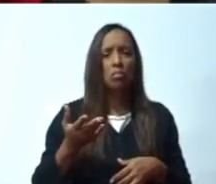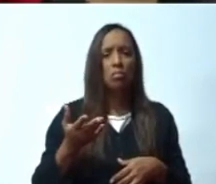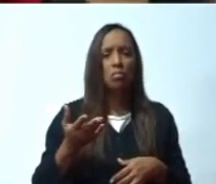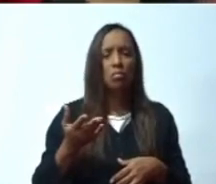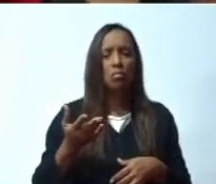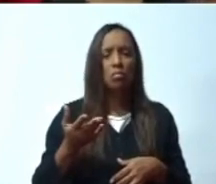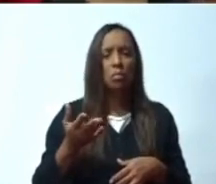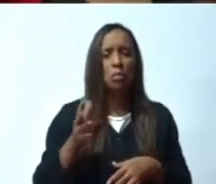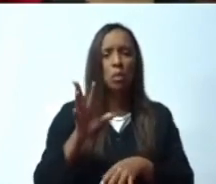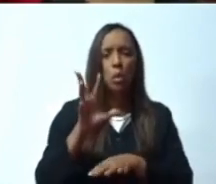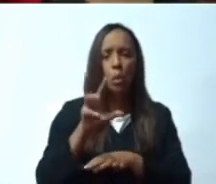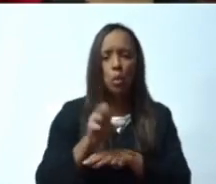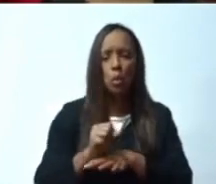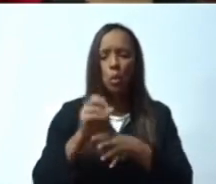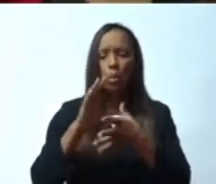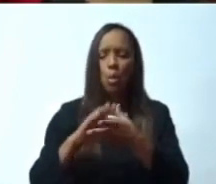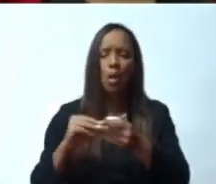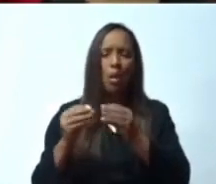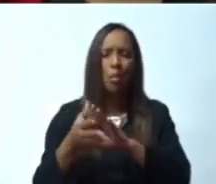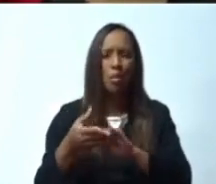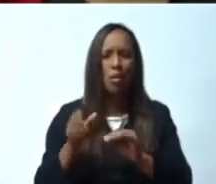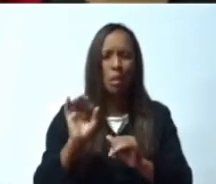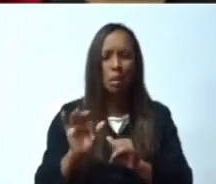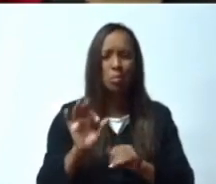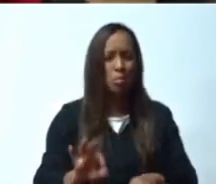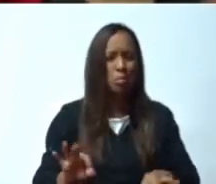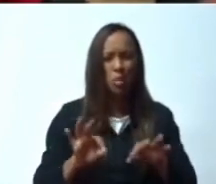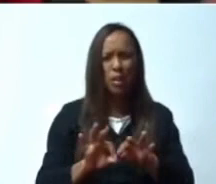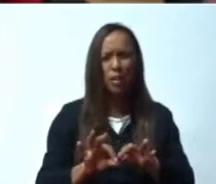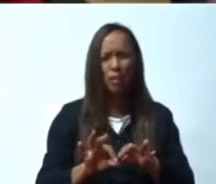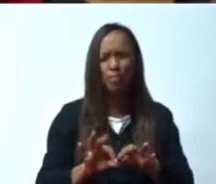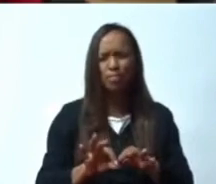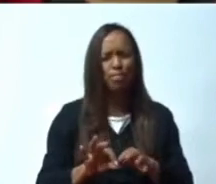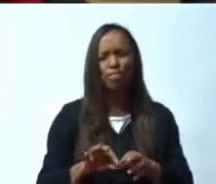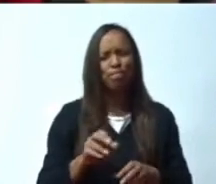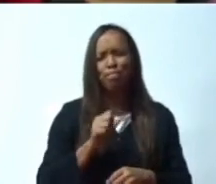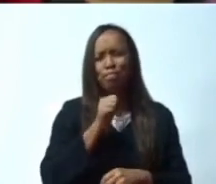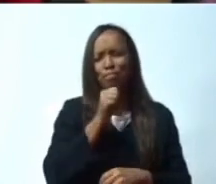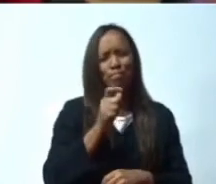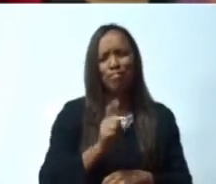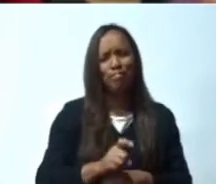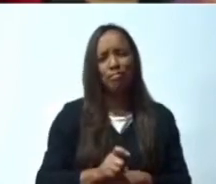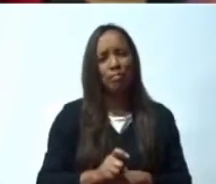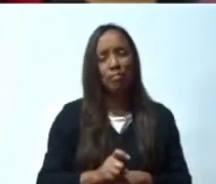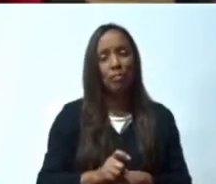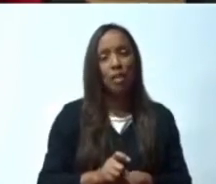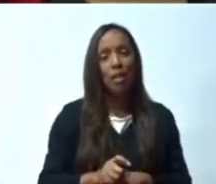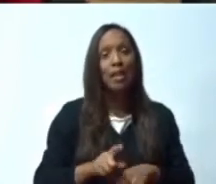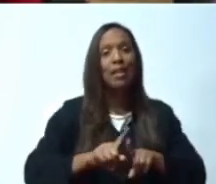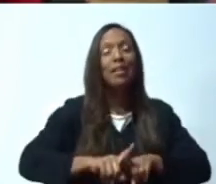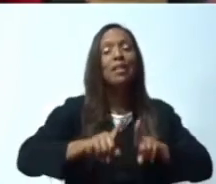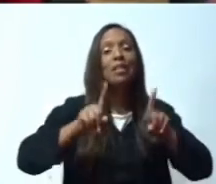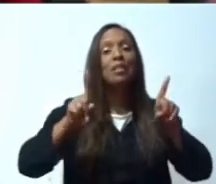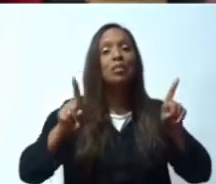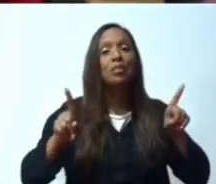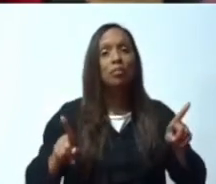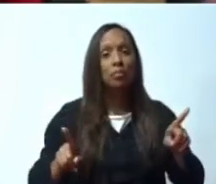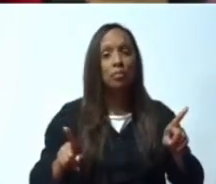Ramón de Jesús Duval se ha dedicado a escribir para el espíritu,